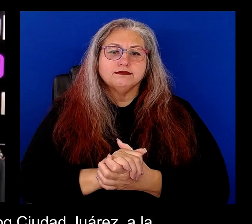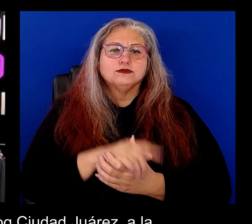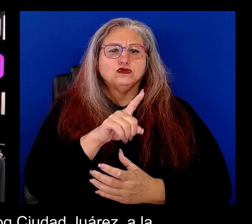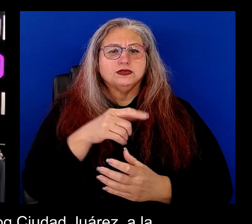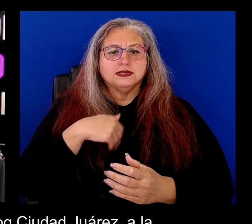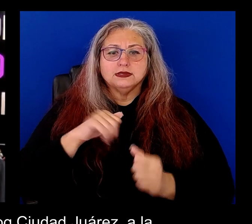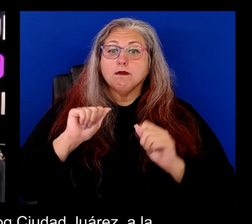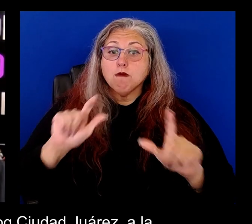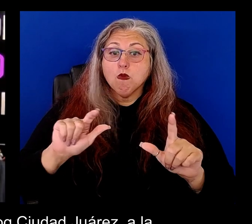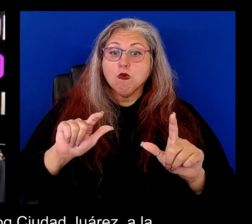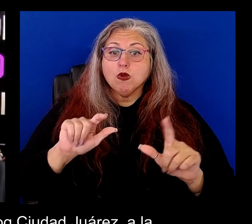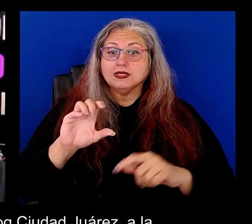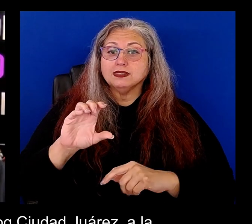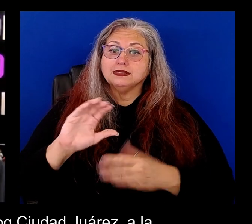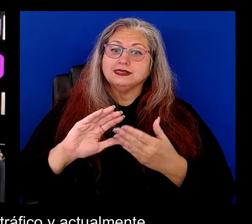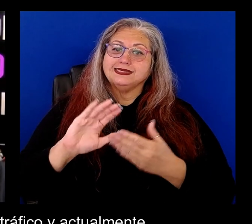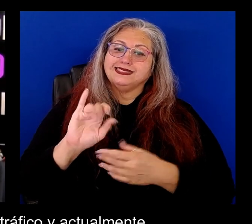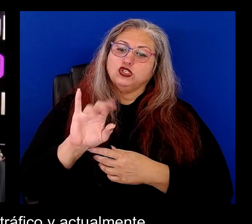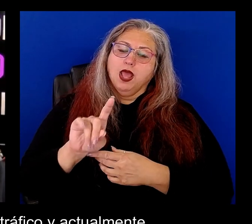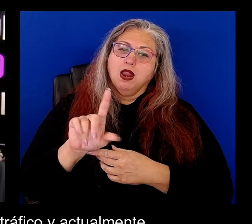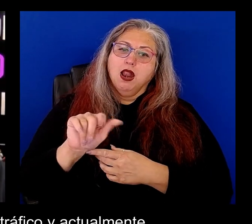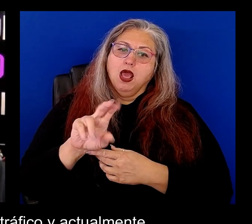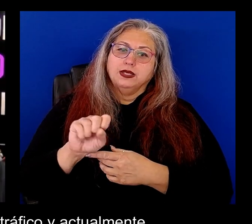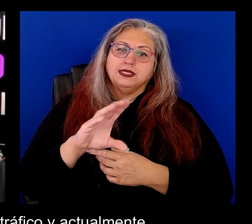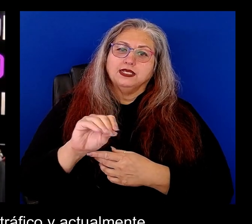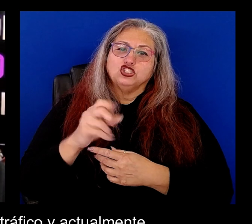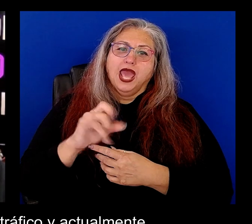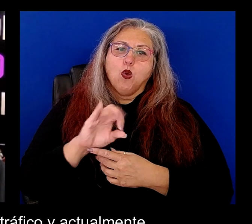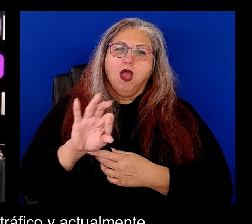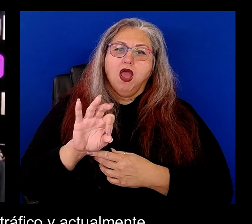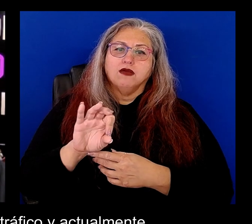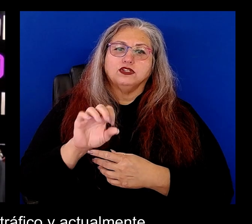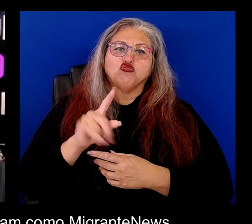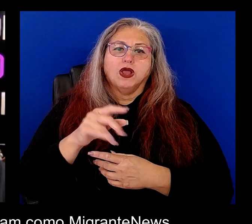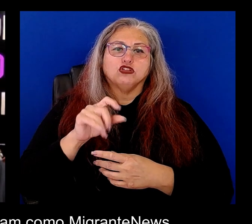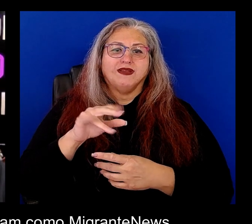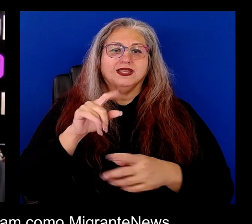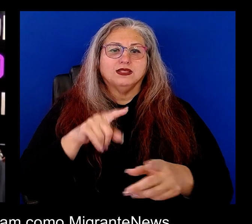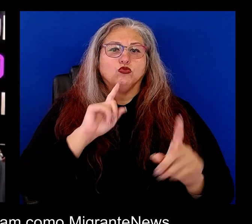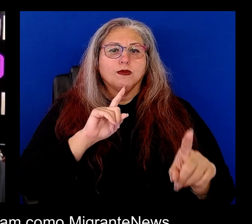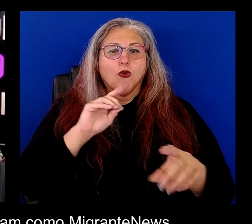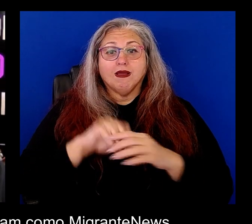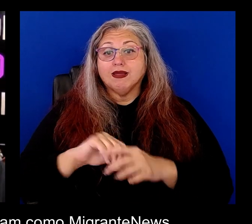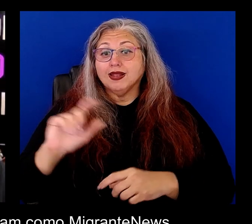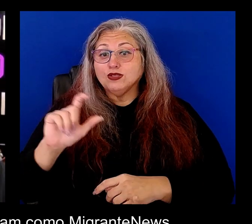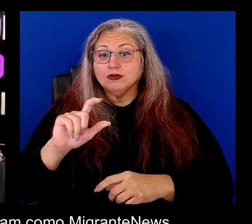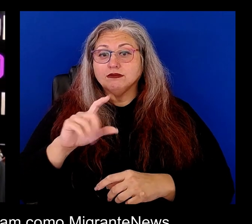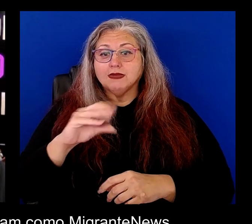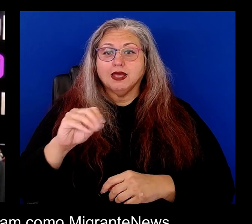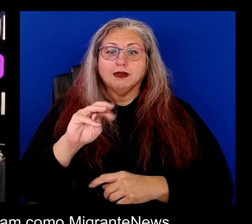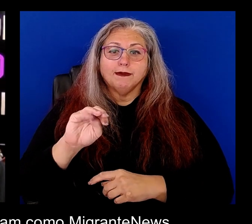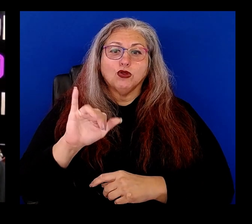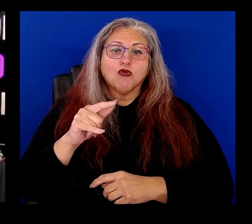Torrea tiene un blog, Ciudad Juárez, a la sombra del narcotráfico, y actualmente reporta desde Instagram como